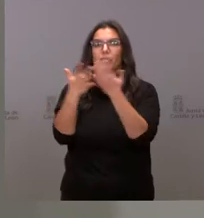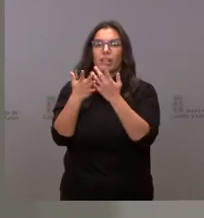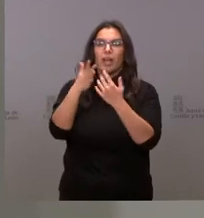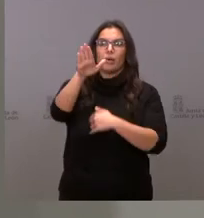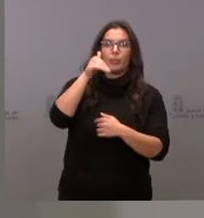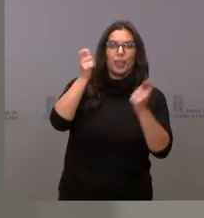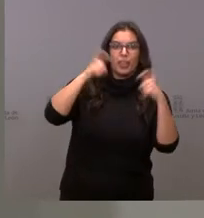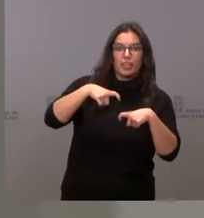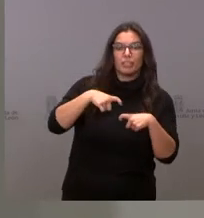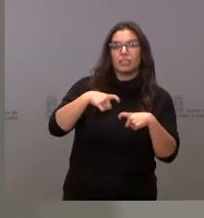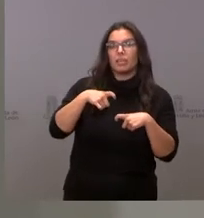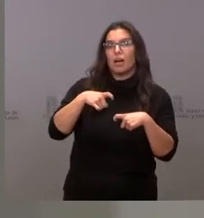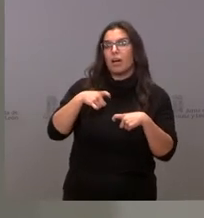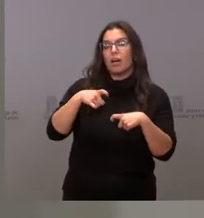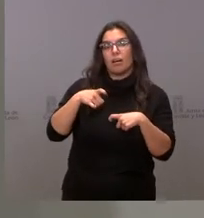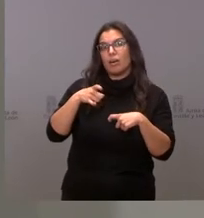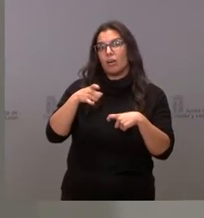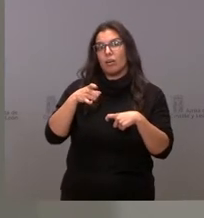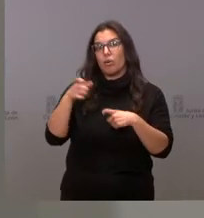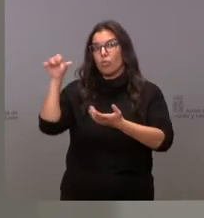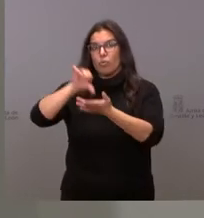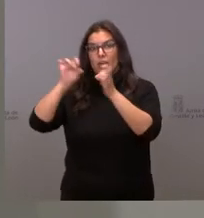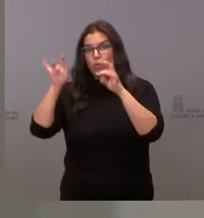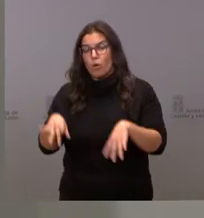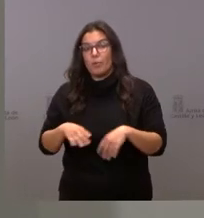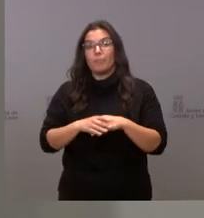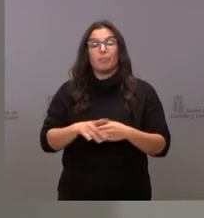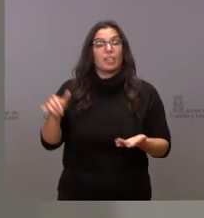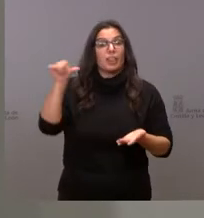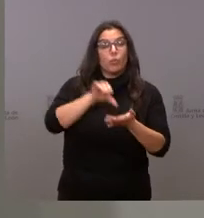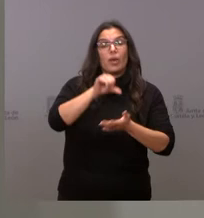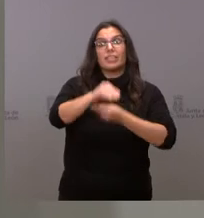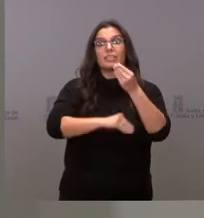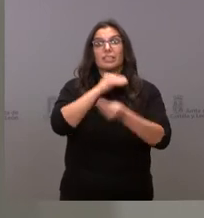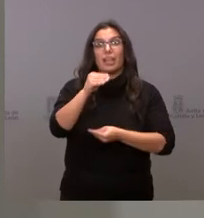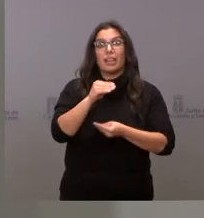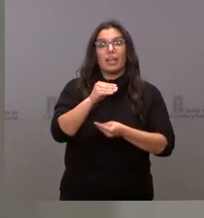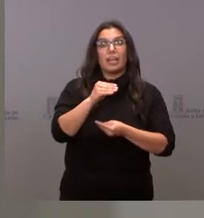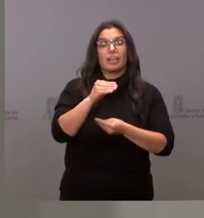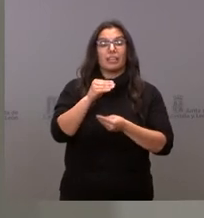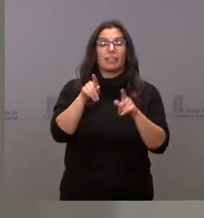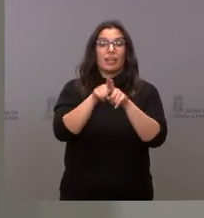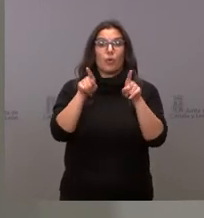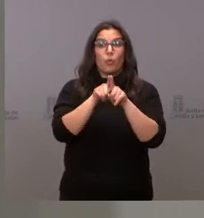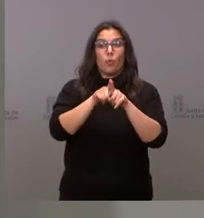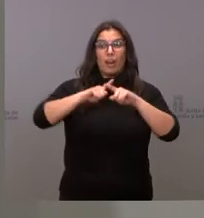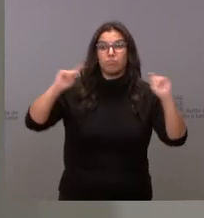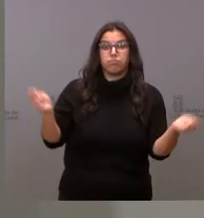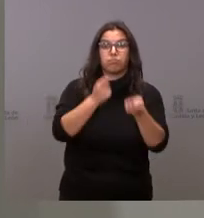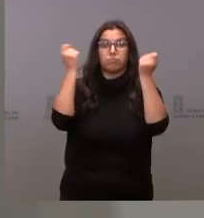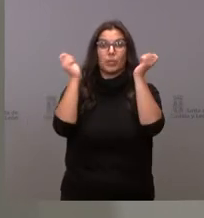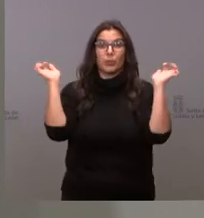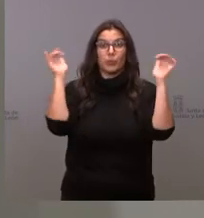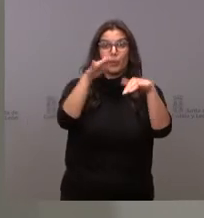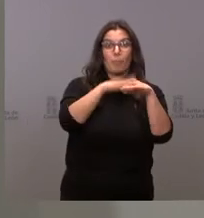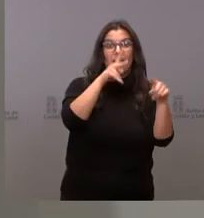por los mismos canales que en el medio urbano y en el medio urbano se van a hacer llamamientos para intentar evitar que no se acumulen en